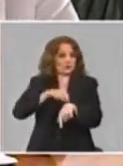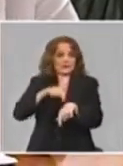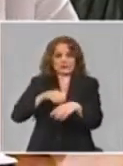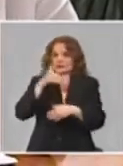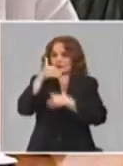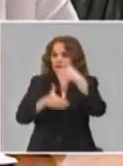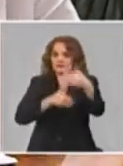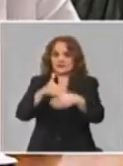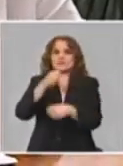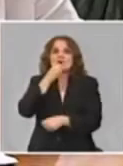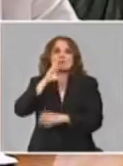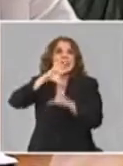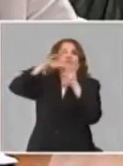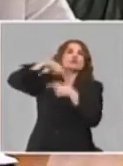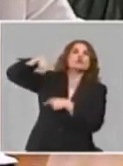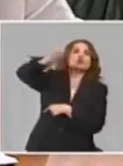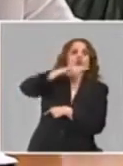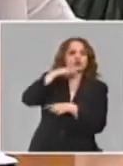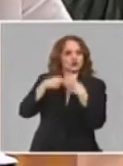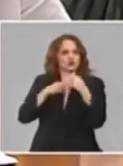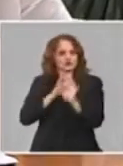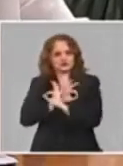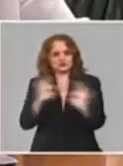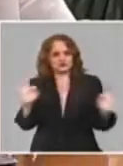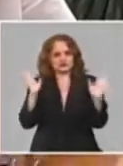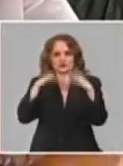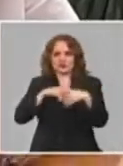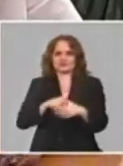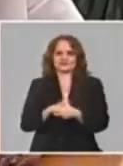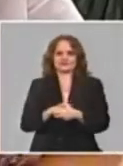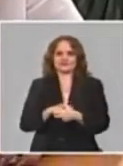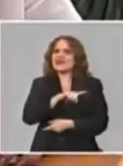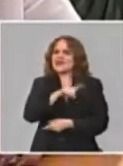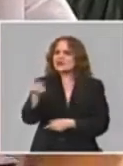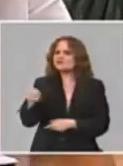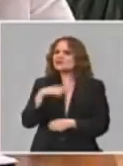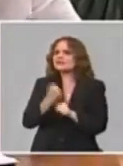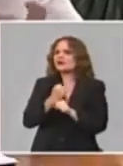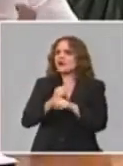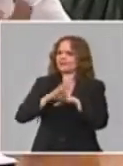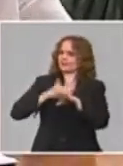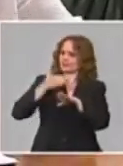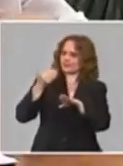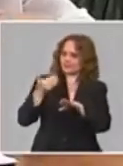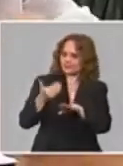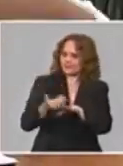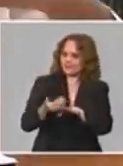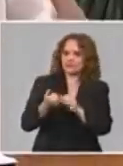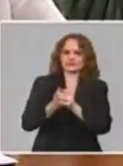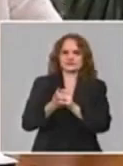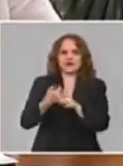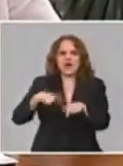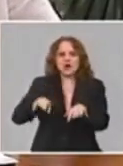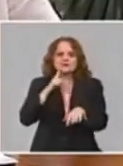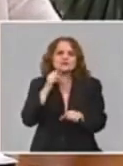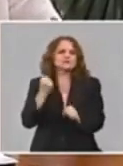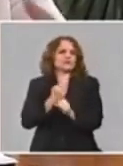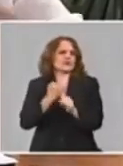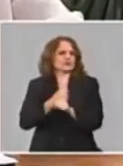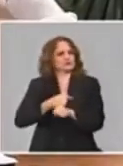parte y esas es de las cosas que son desafíos para después porque ahora en alguna de esas cosas estamos en el combate